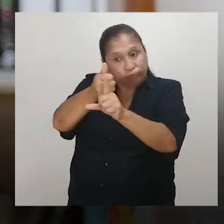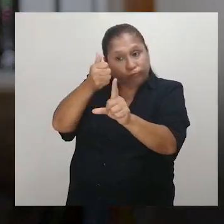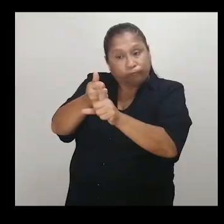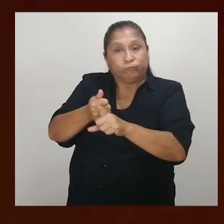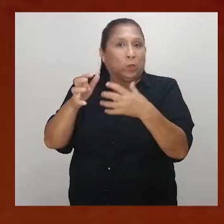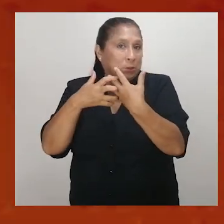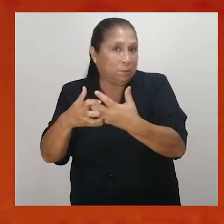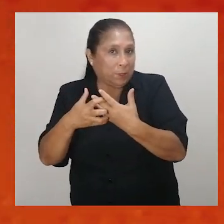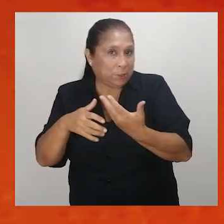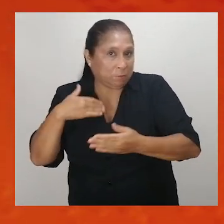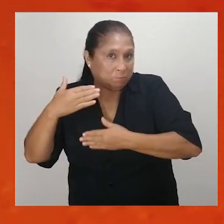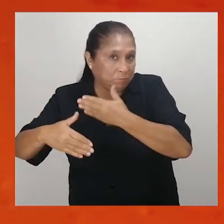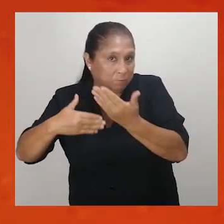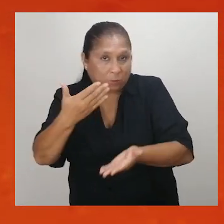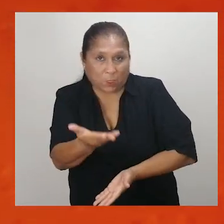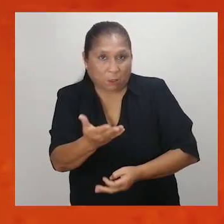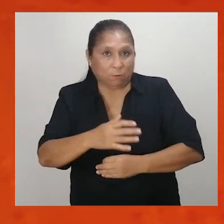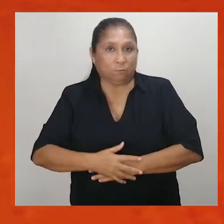cotidiano.